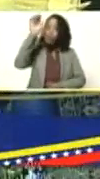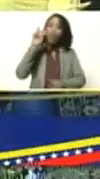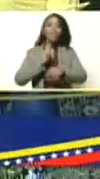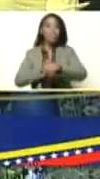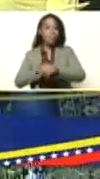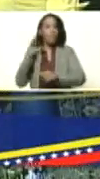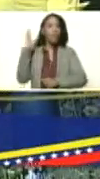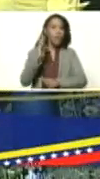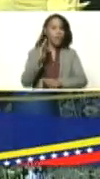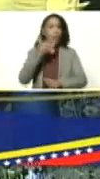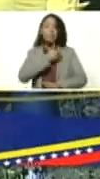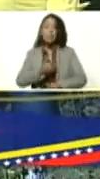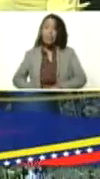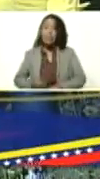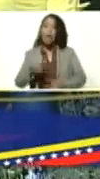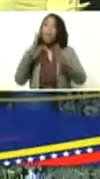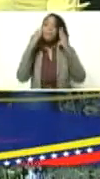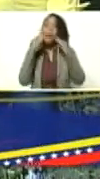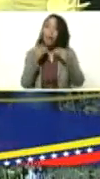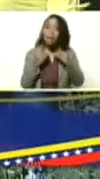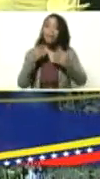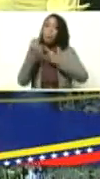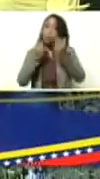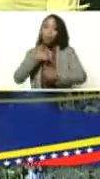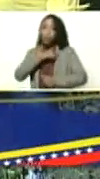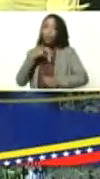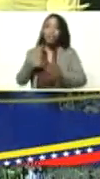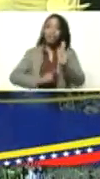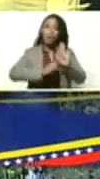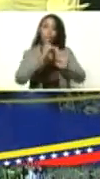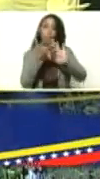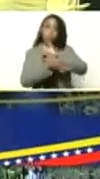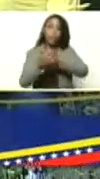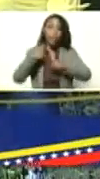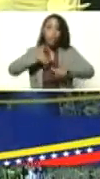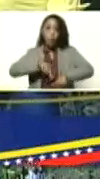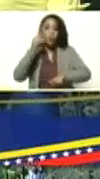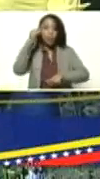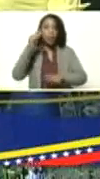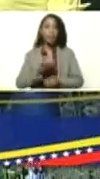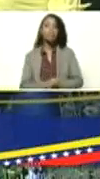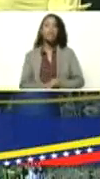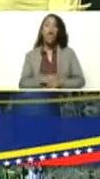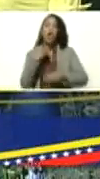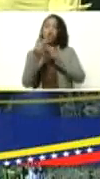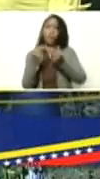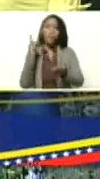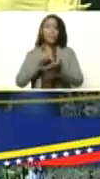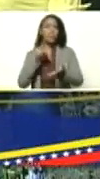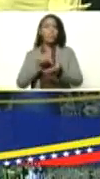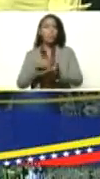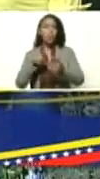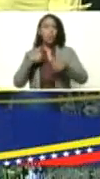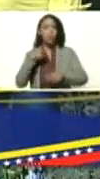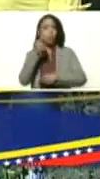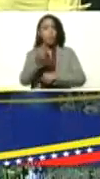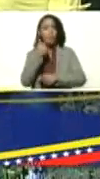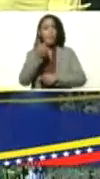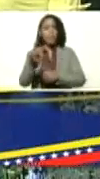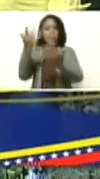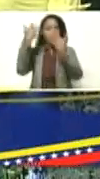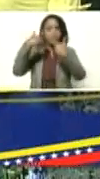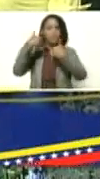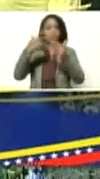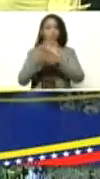están por venir presidente con experiencias como la que estamos desarrollando hoy día aquí como parte de la indicación que usted ha dado la